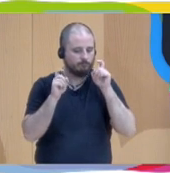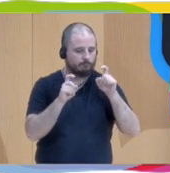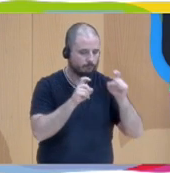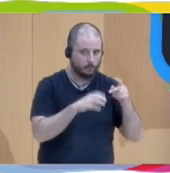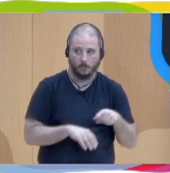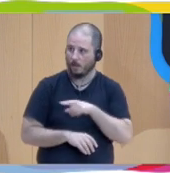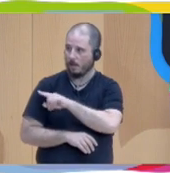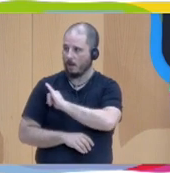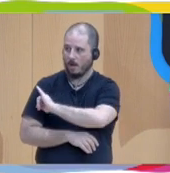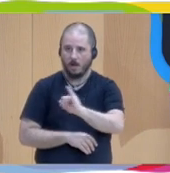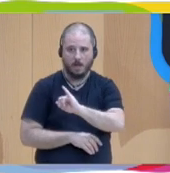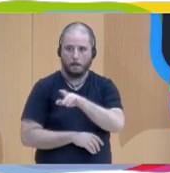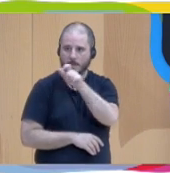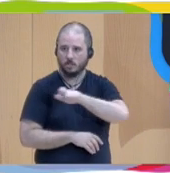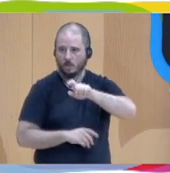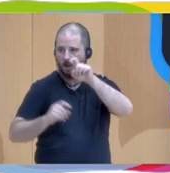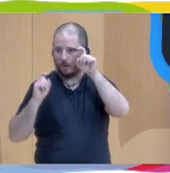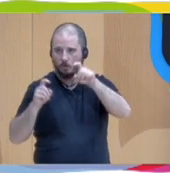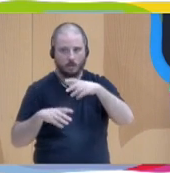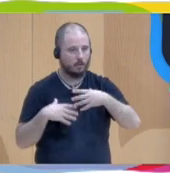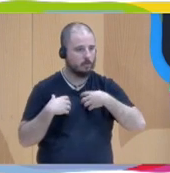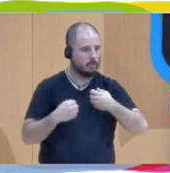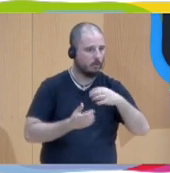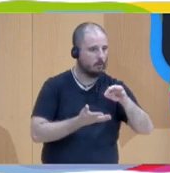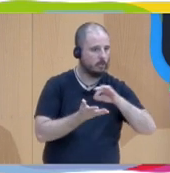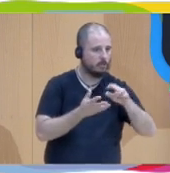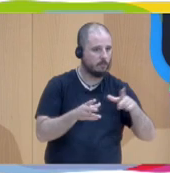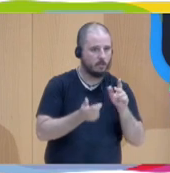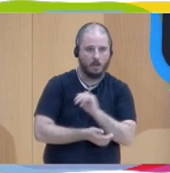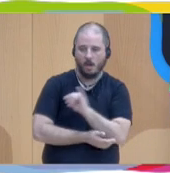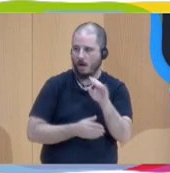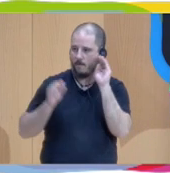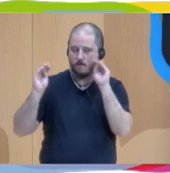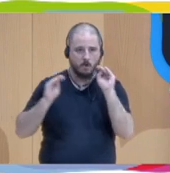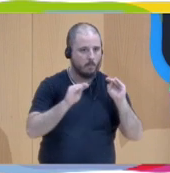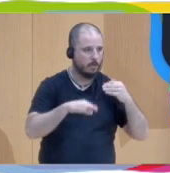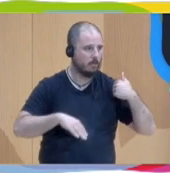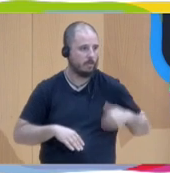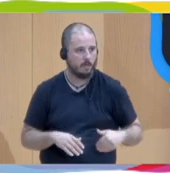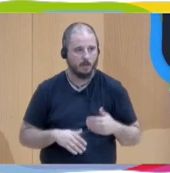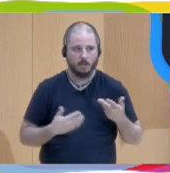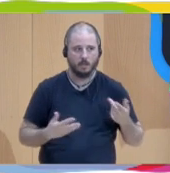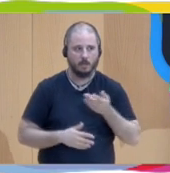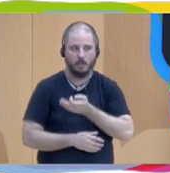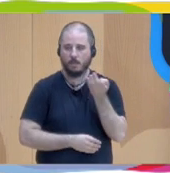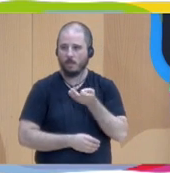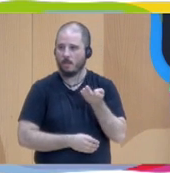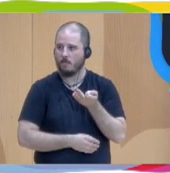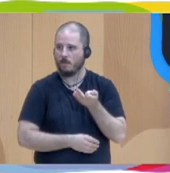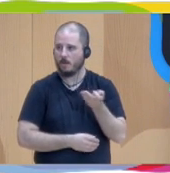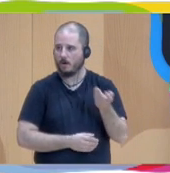ya hay personas de educación, personas de salud y de servicios sociales, pero debemos traspasar esas